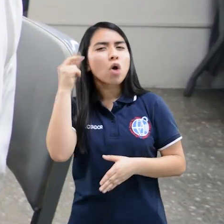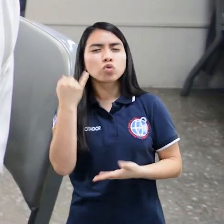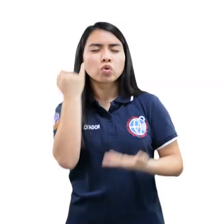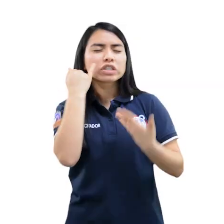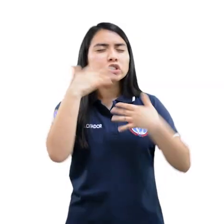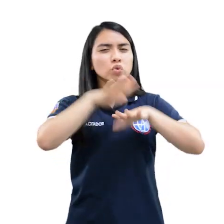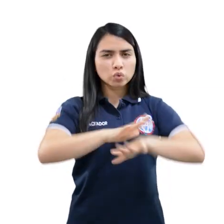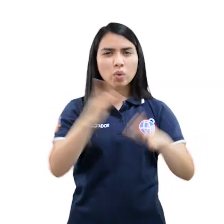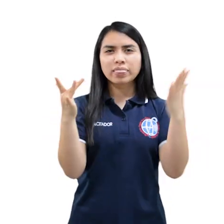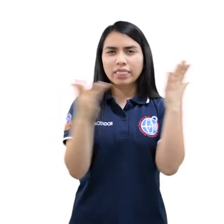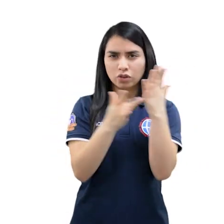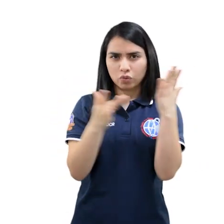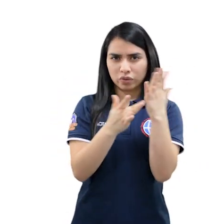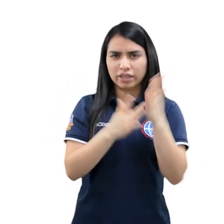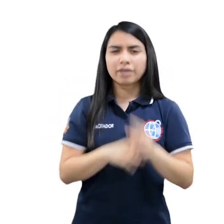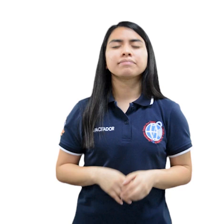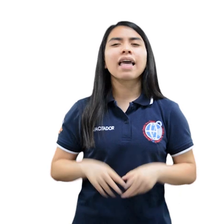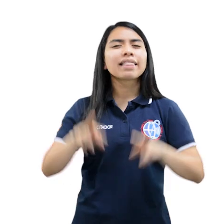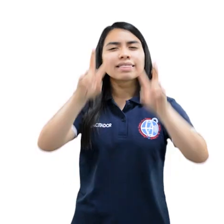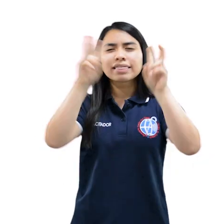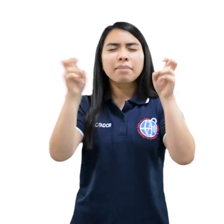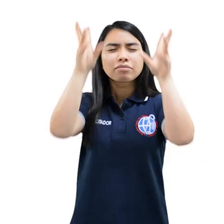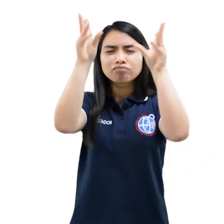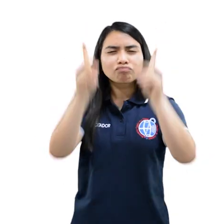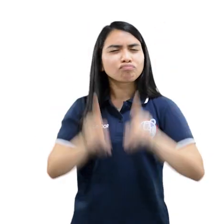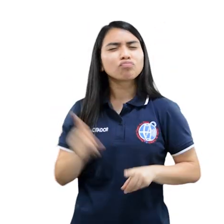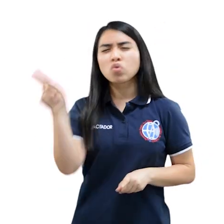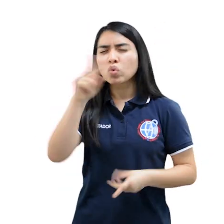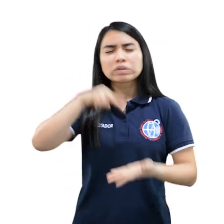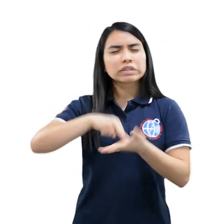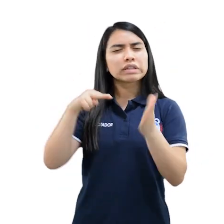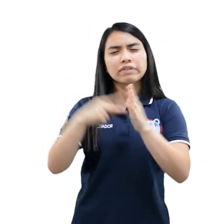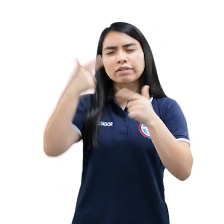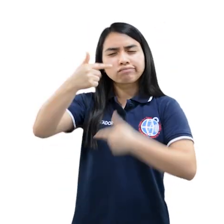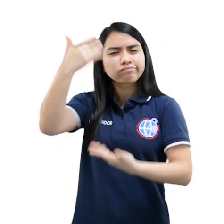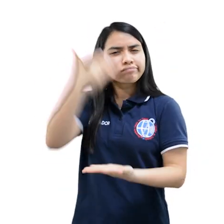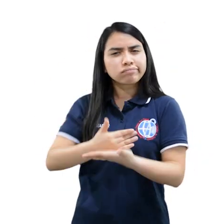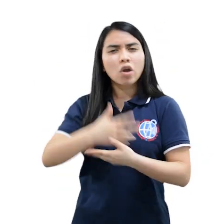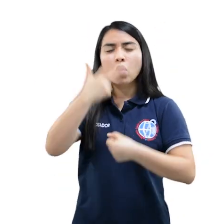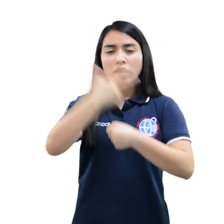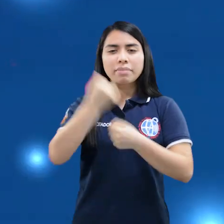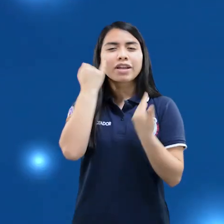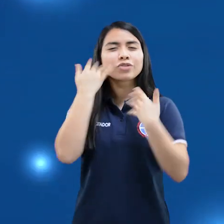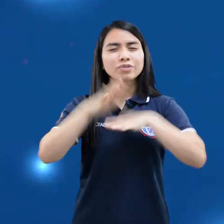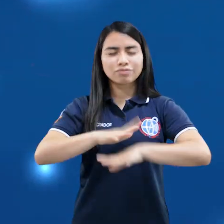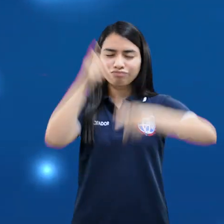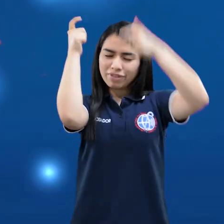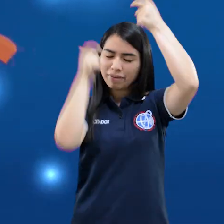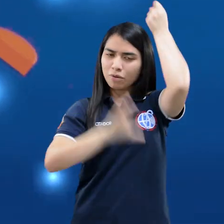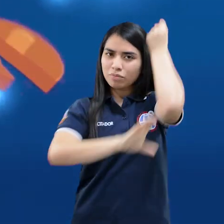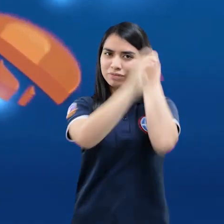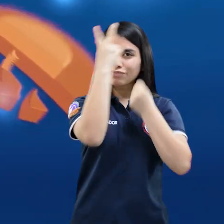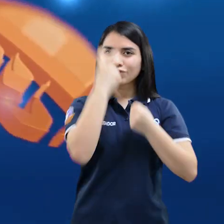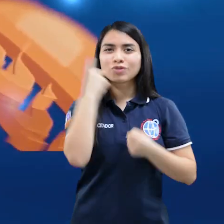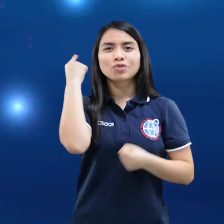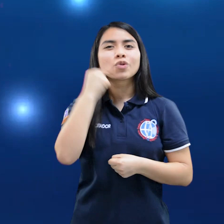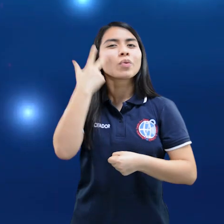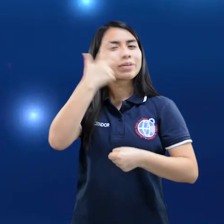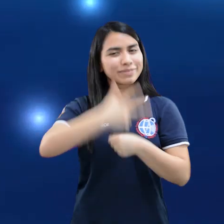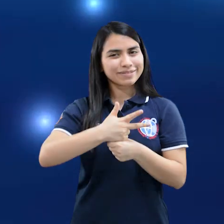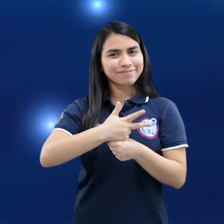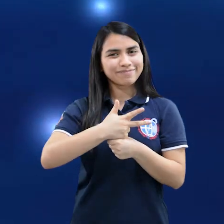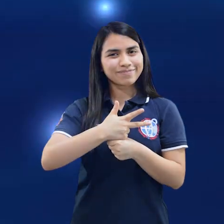tecnología. La discapacidad no es incapacidad por una Guatemala inclusiva del Benemérito